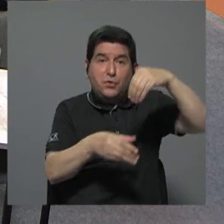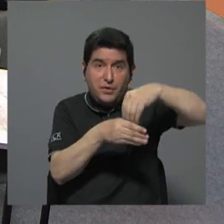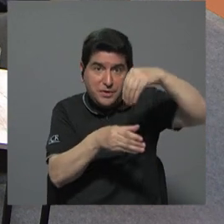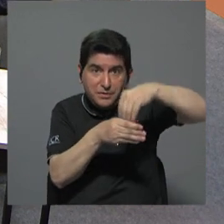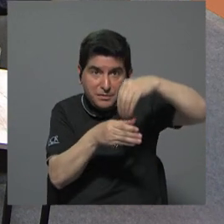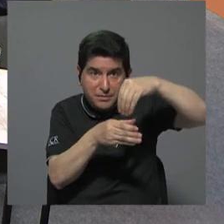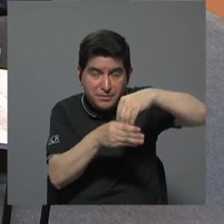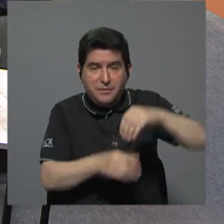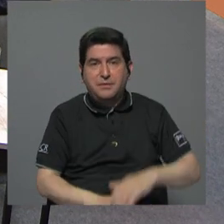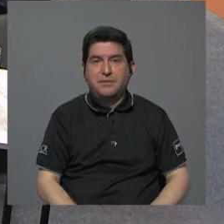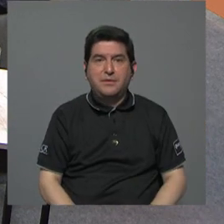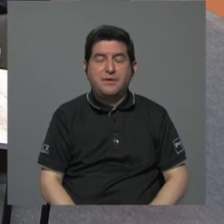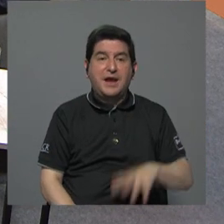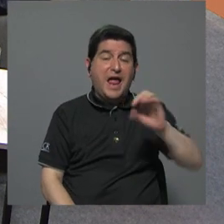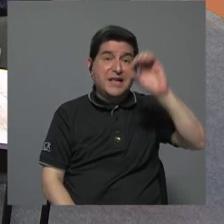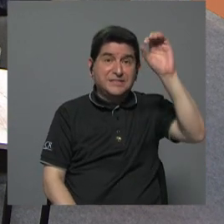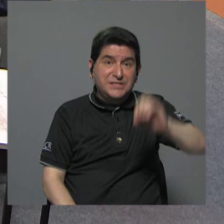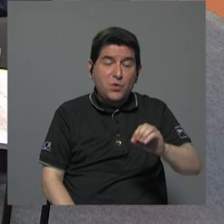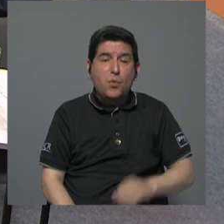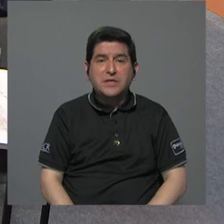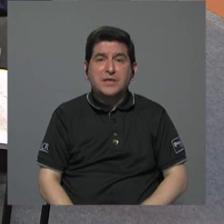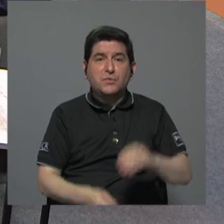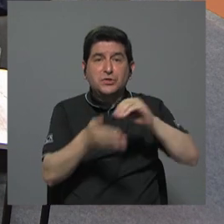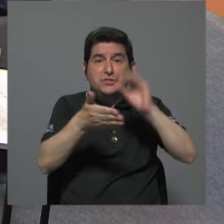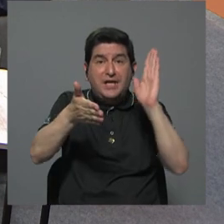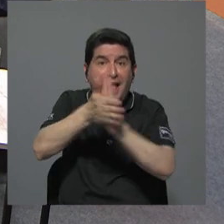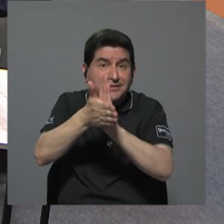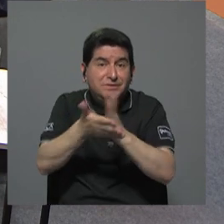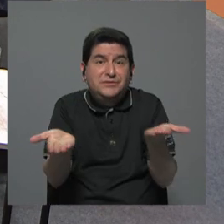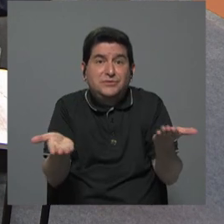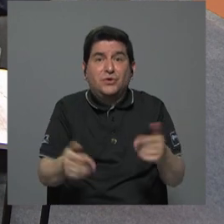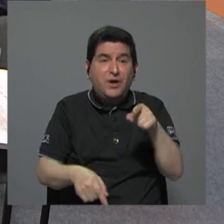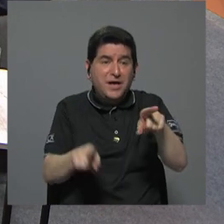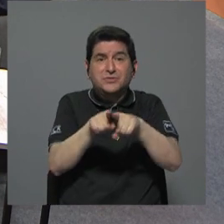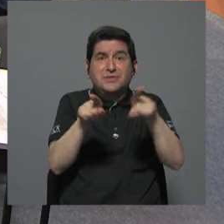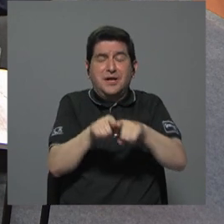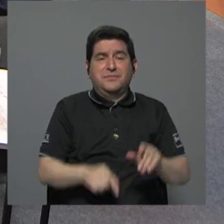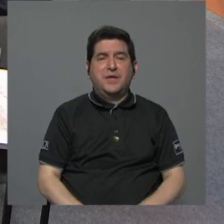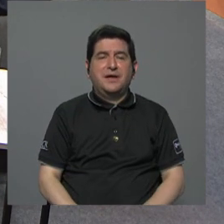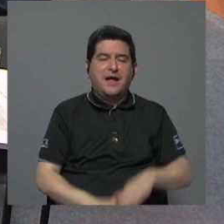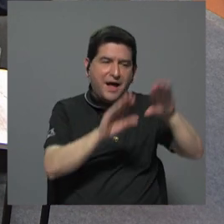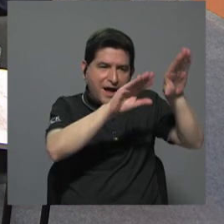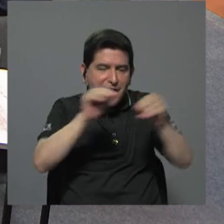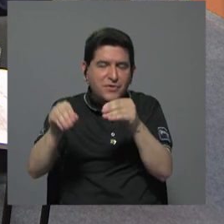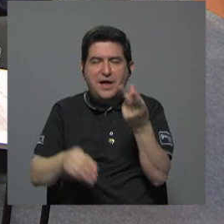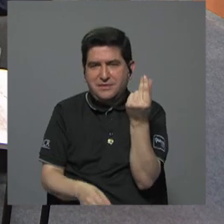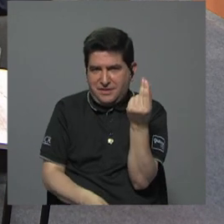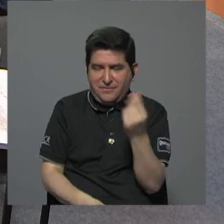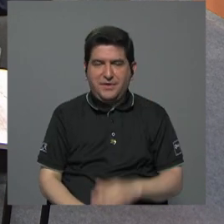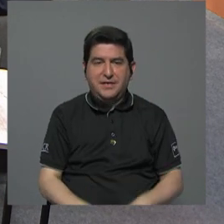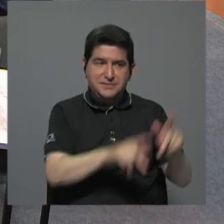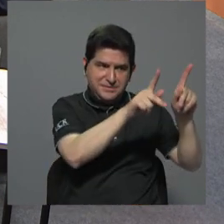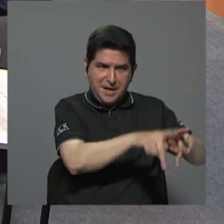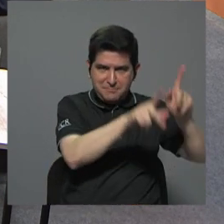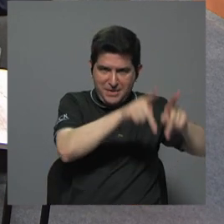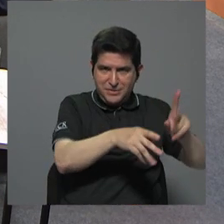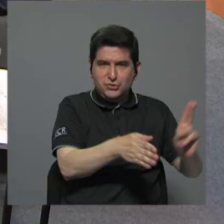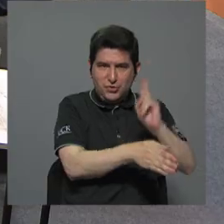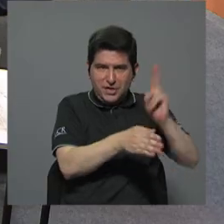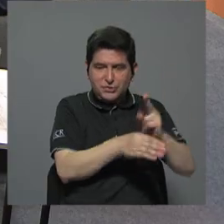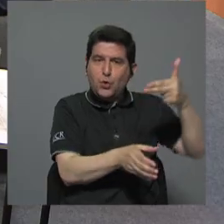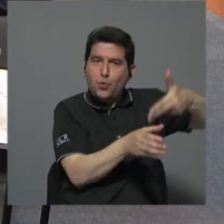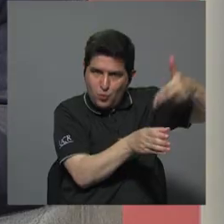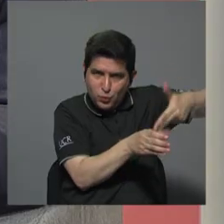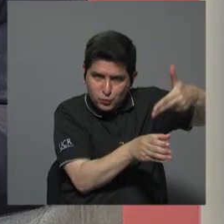excede el costo real. Hay una transferencia de recursos de la gente que usa el